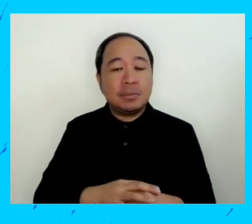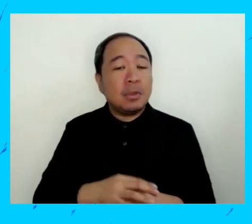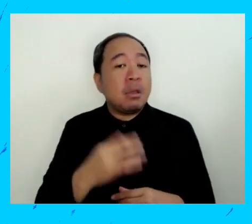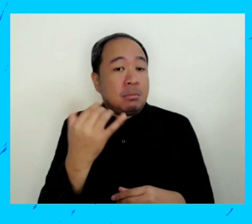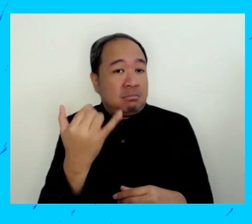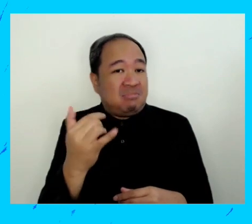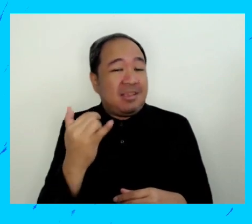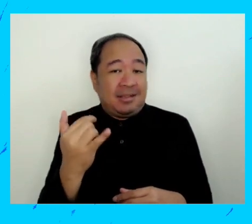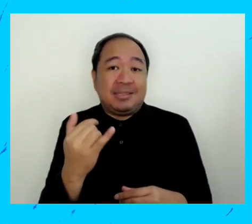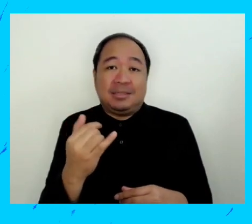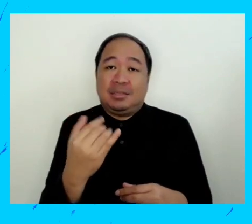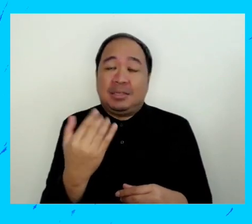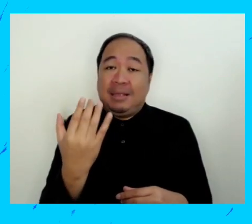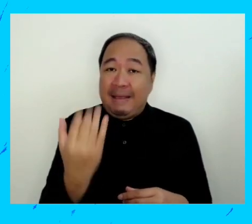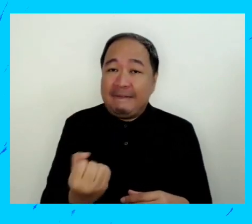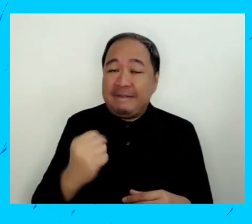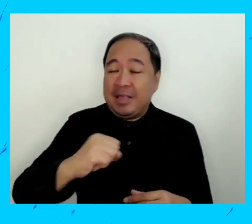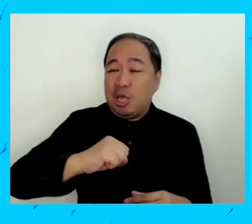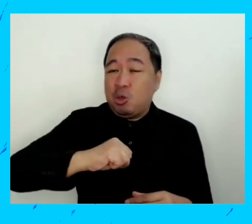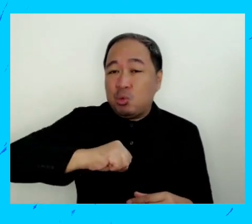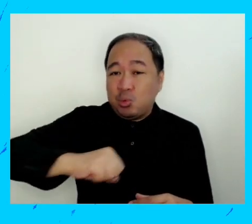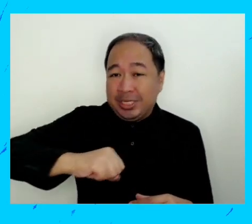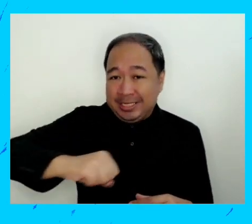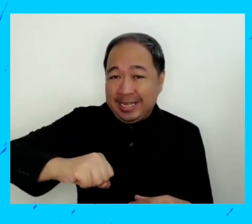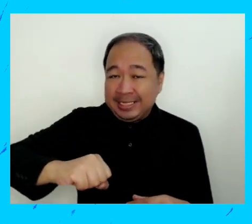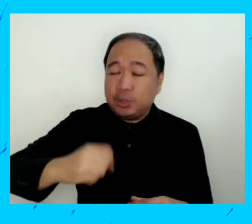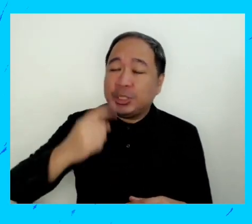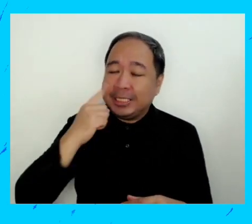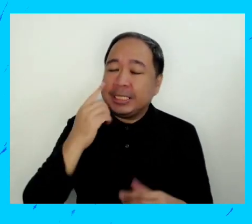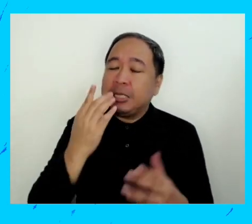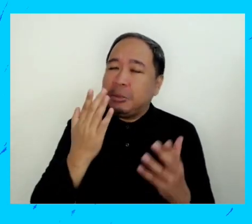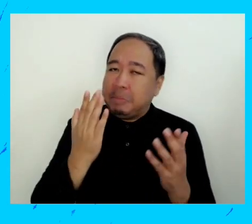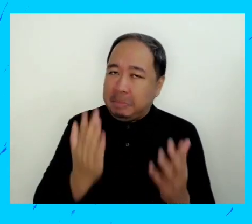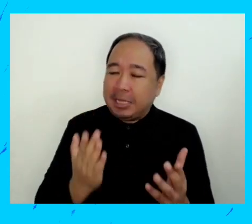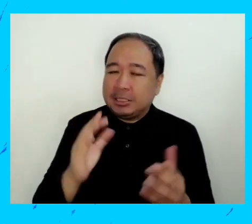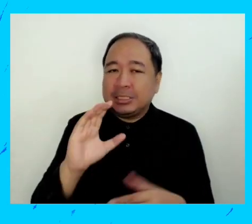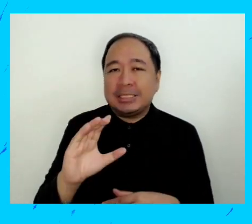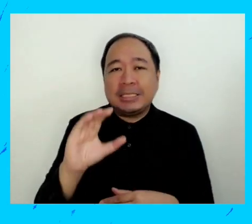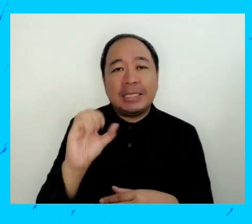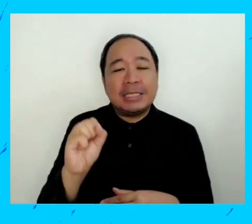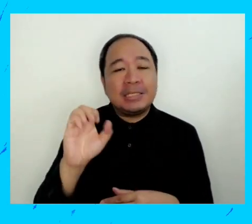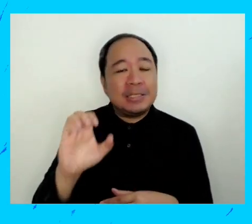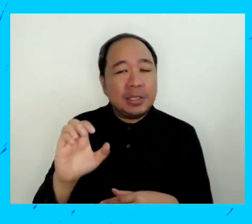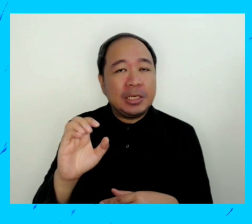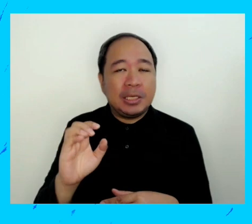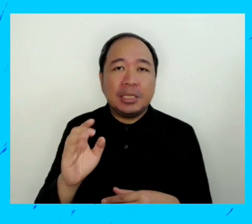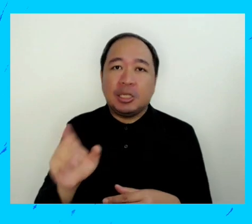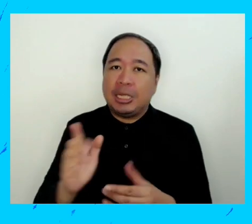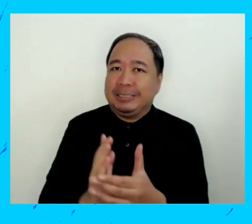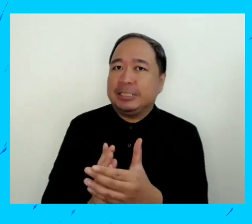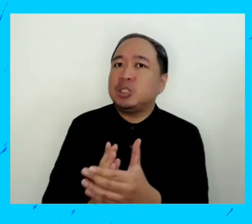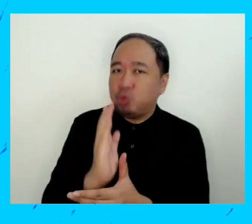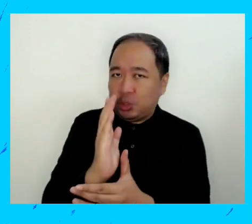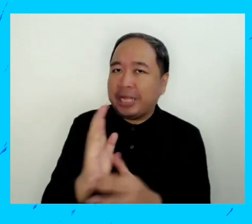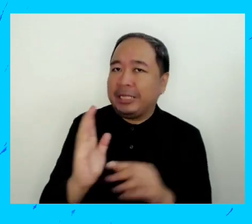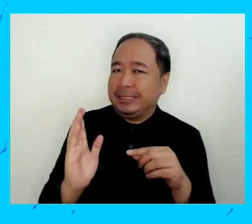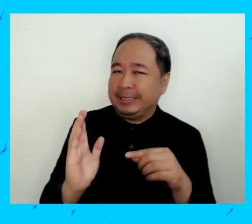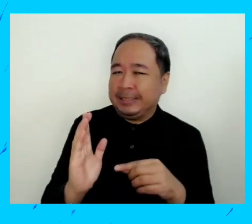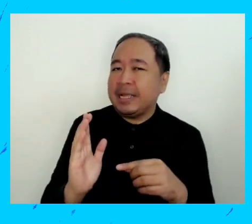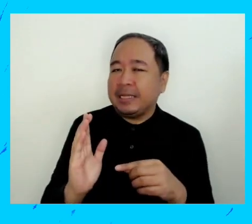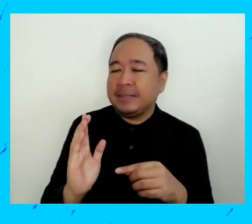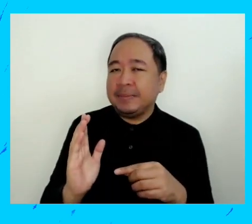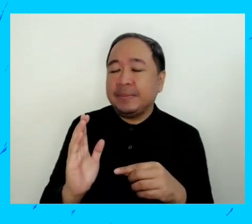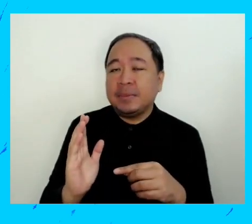adaptarlo a cada, a cada rango, ¿no? Y claro que hay resistencia y por eso tenemos que decir que la educación